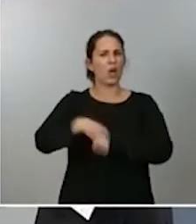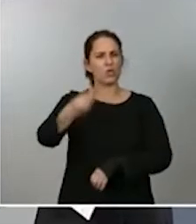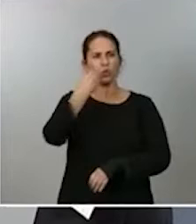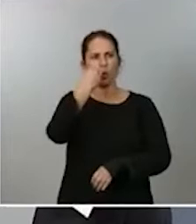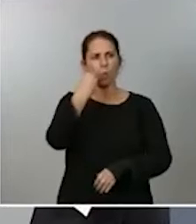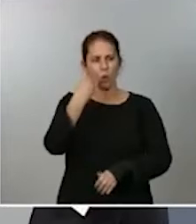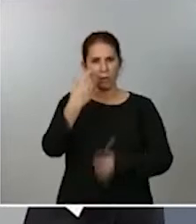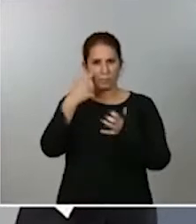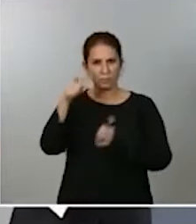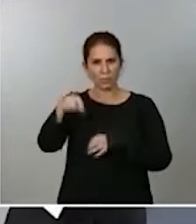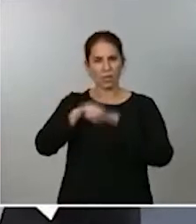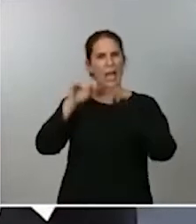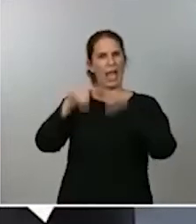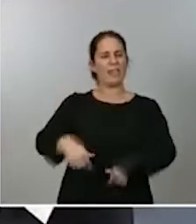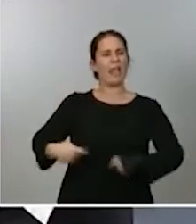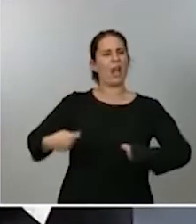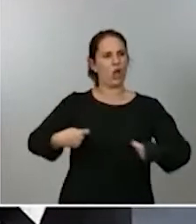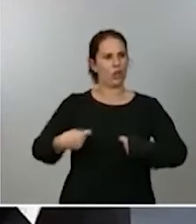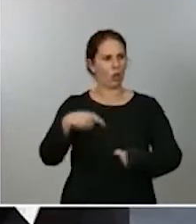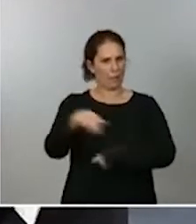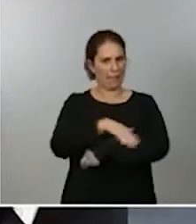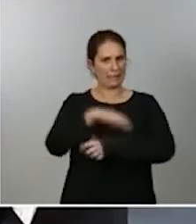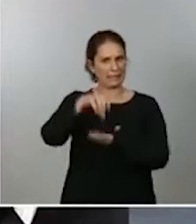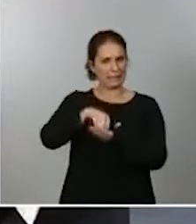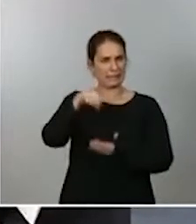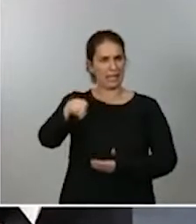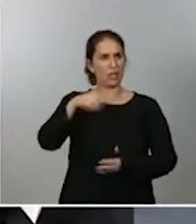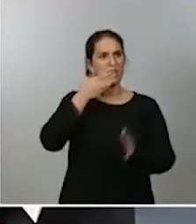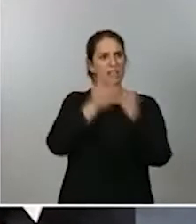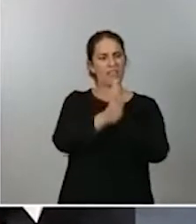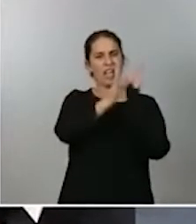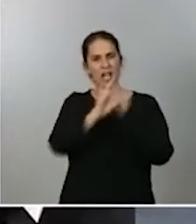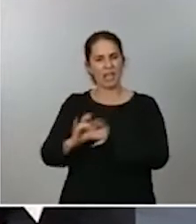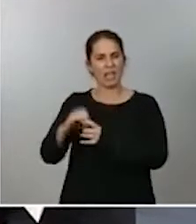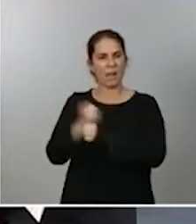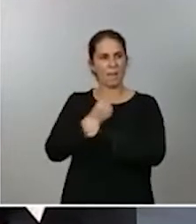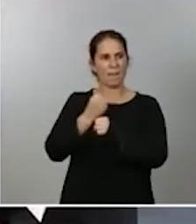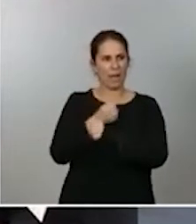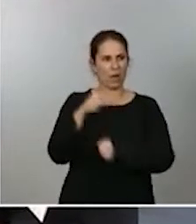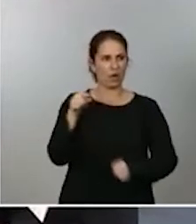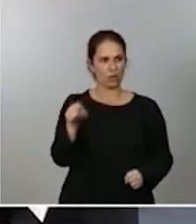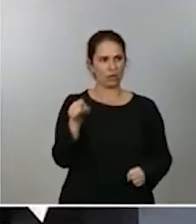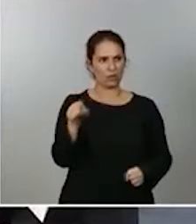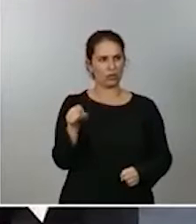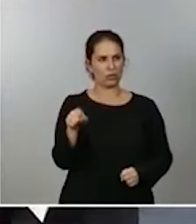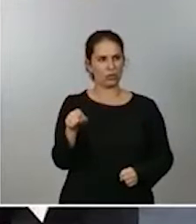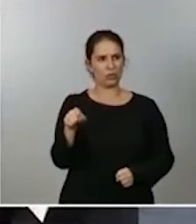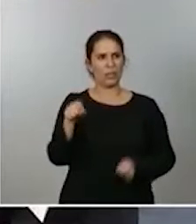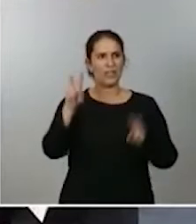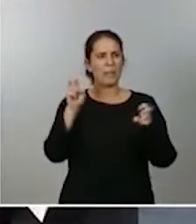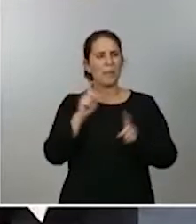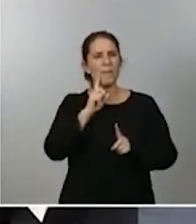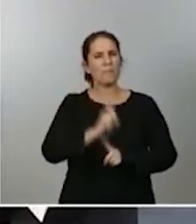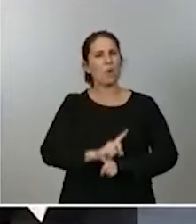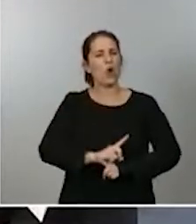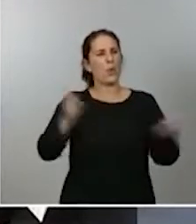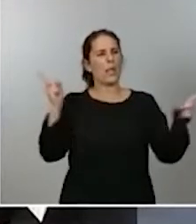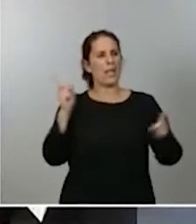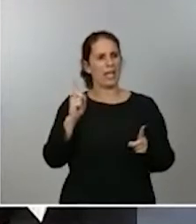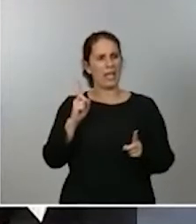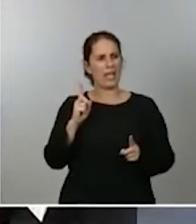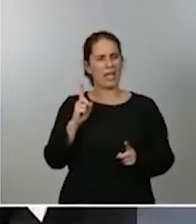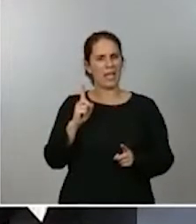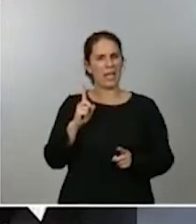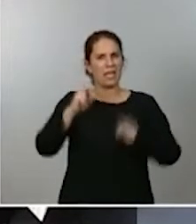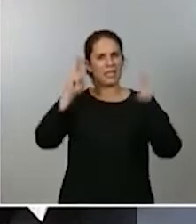negocio y de los consiguientes empleos asociados en el hecho de prohibir la publicidad de las casas de apuestas. Ha